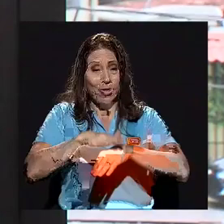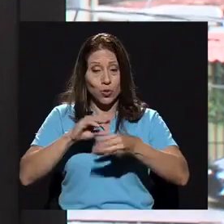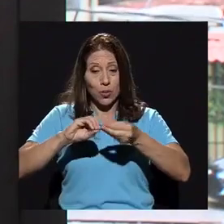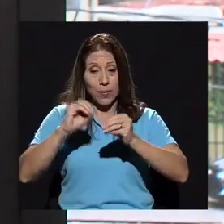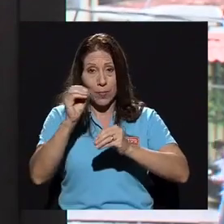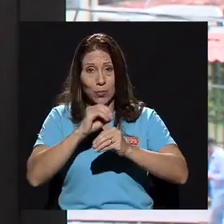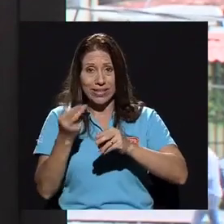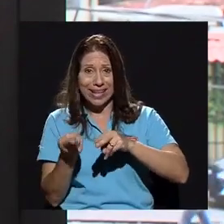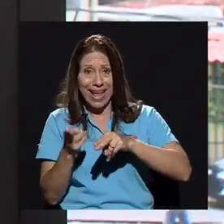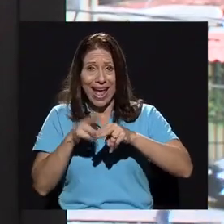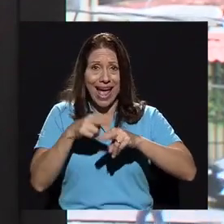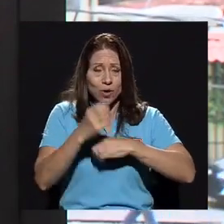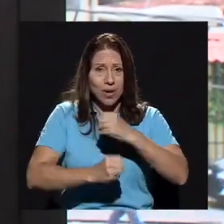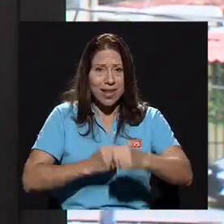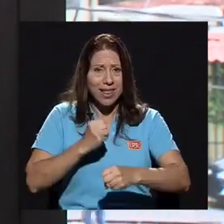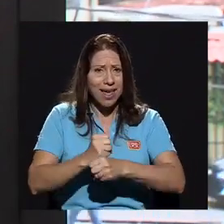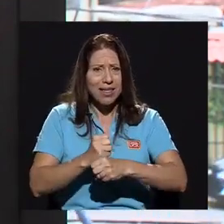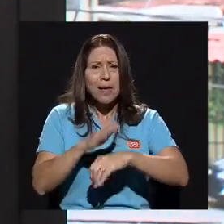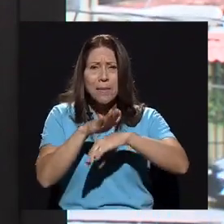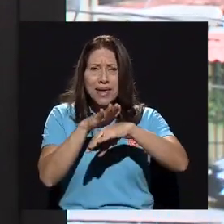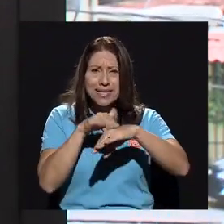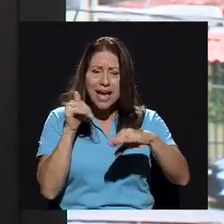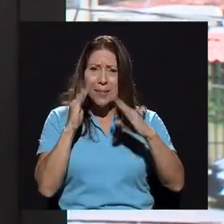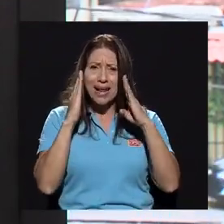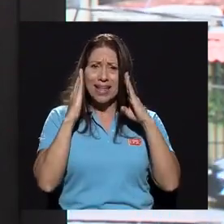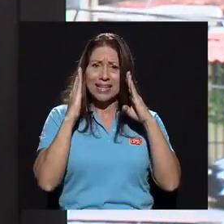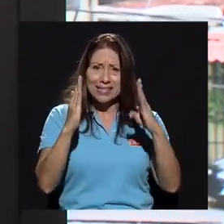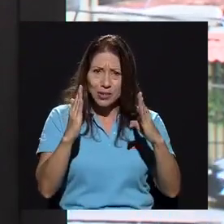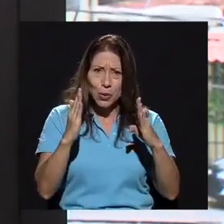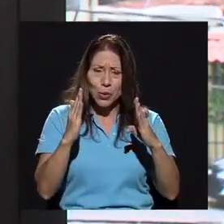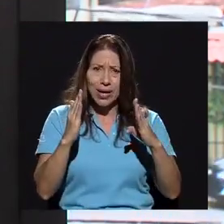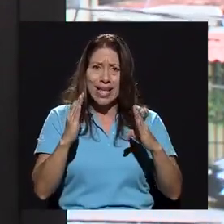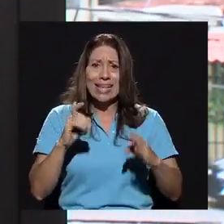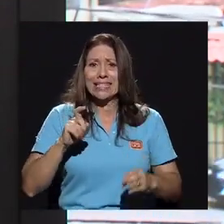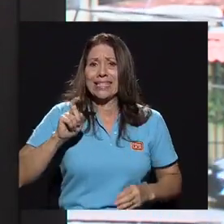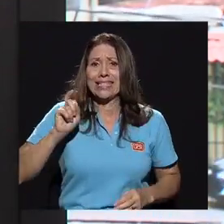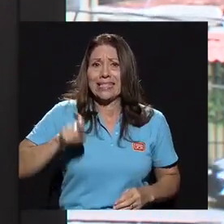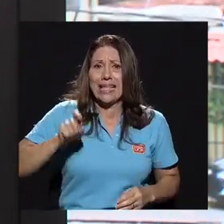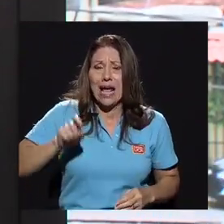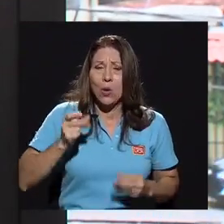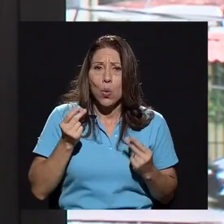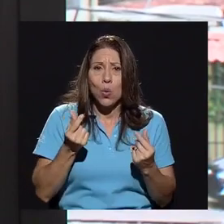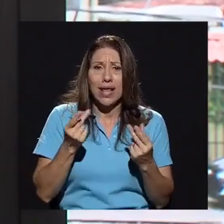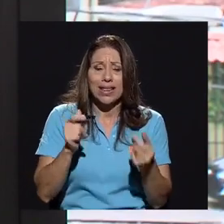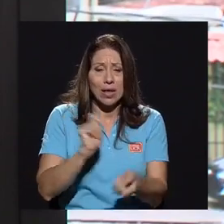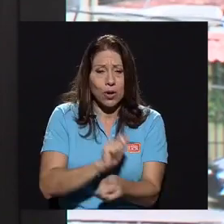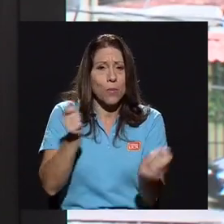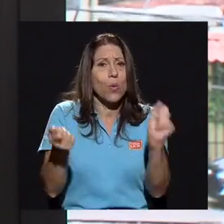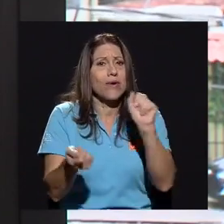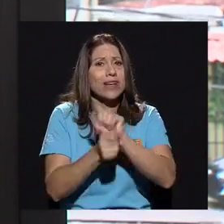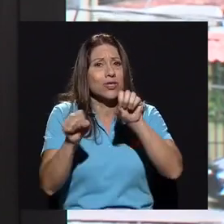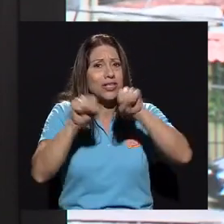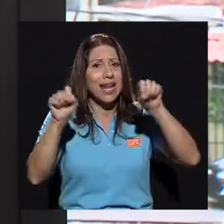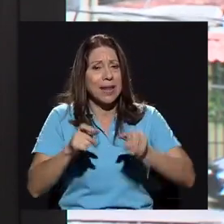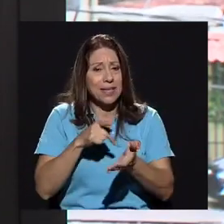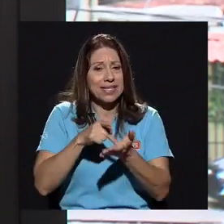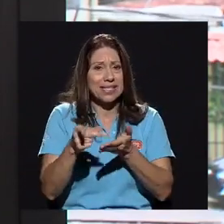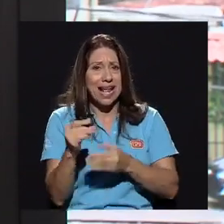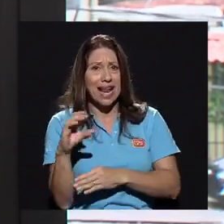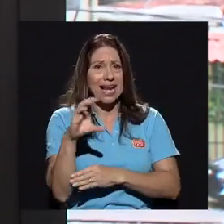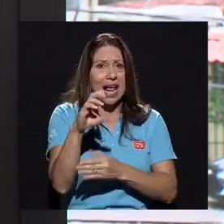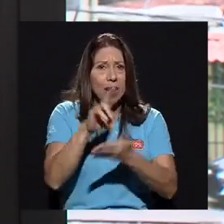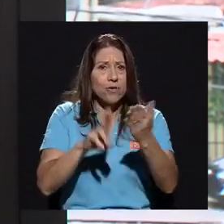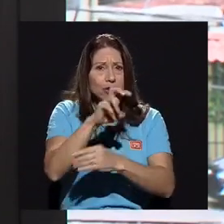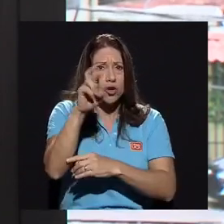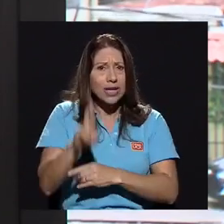lo de la anualidad, me llama la atención que siendo tan urgente hacer una modificación del régimen salarial en la Universidad de Costa